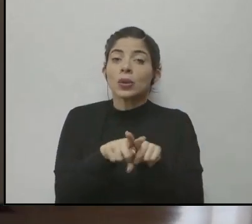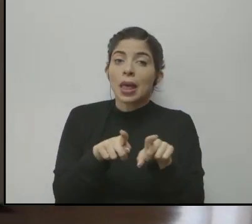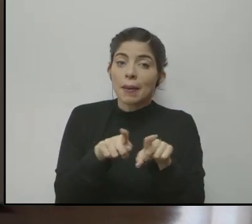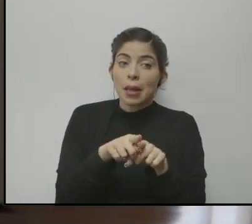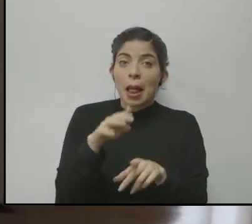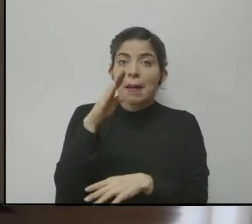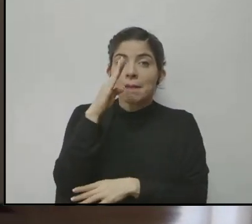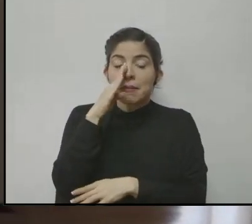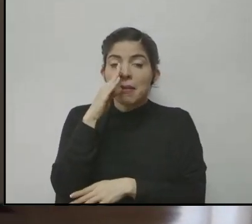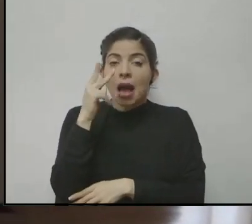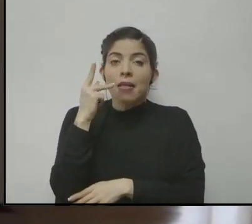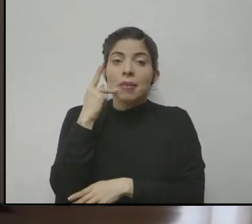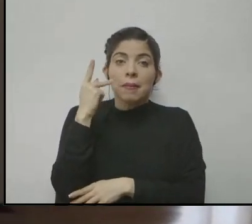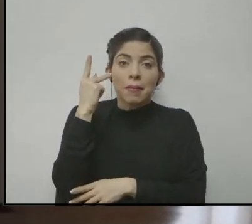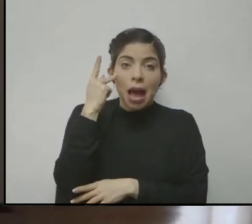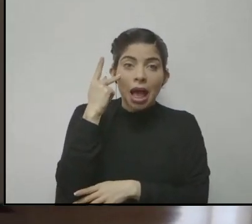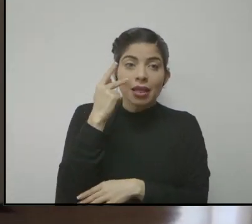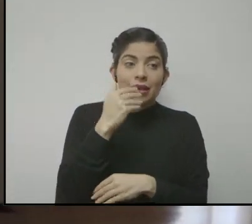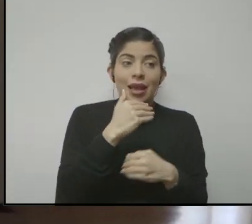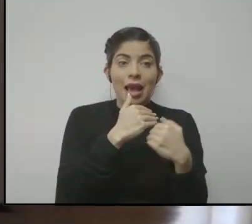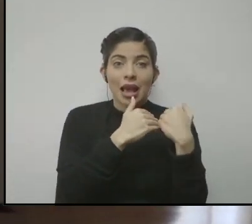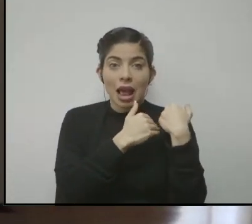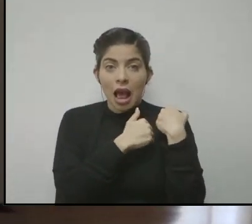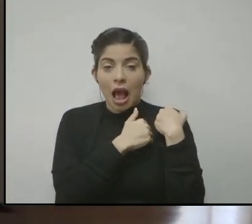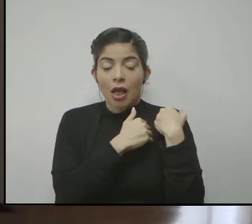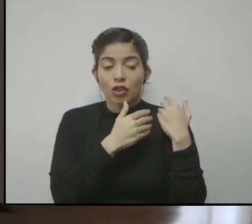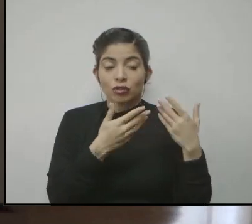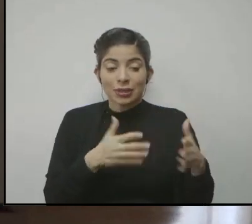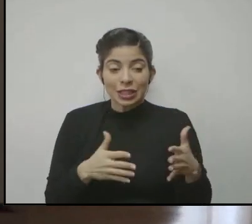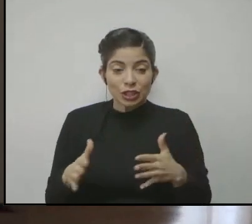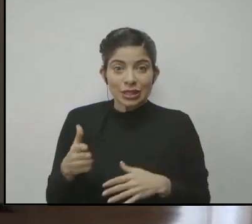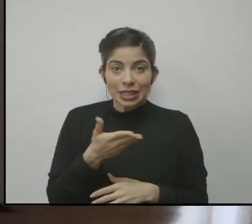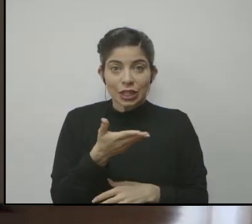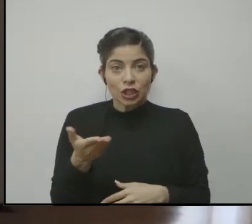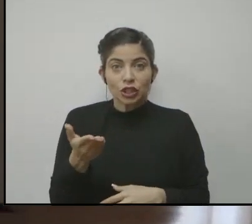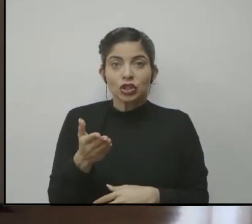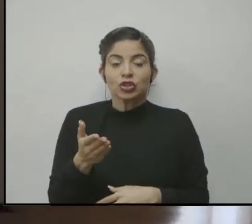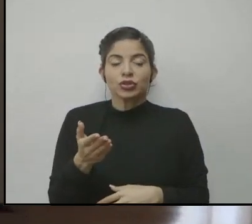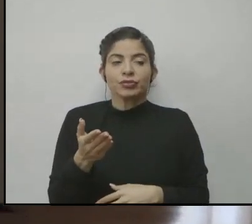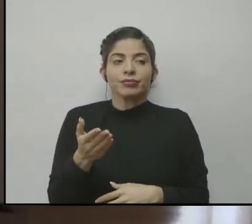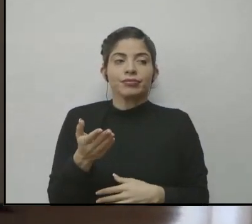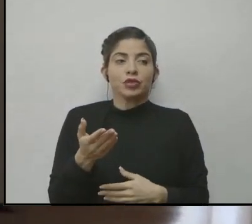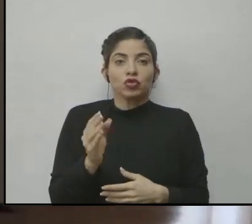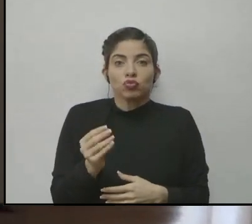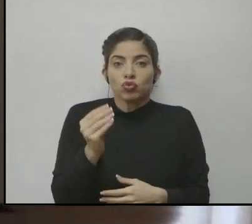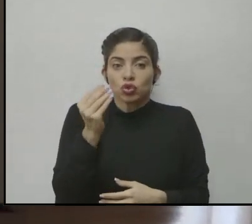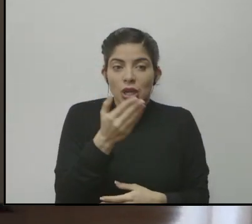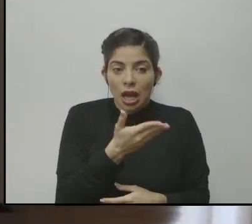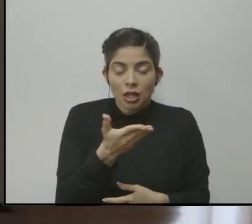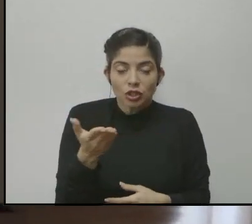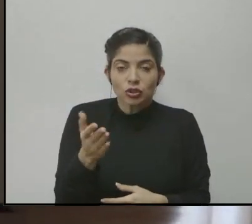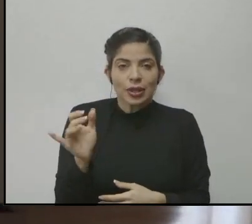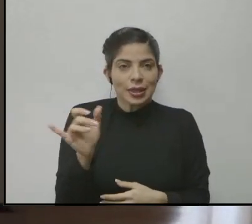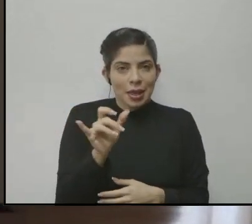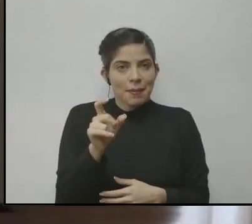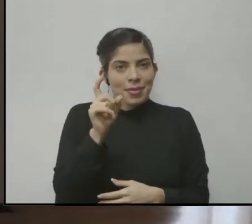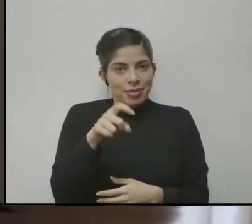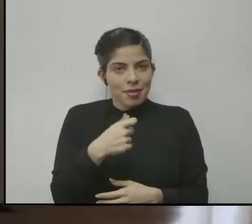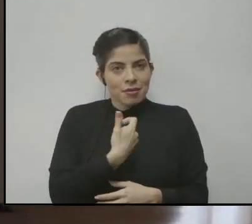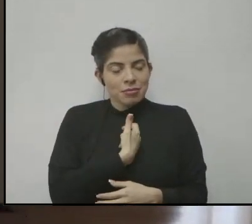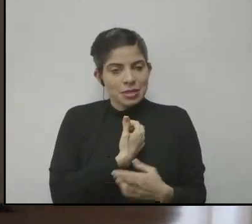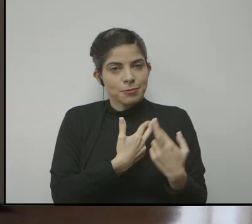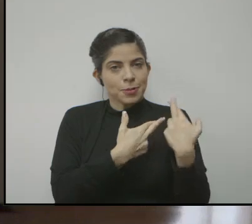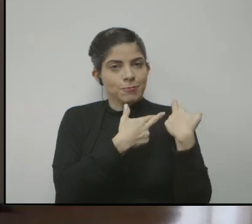las madres, los padres, los encargados de sus hijos los muchachos y las muchachas tienen que hacerse